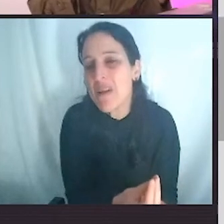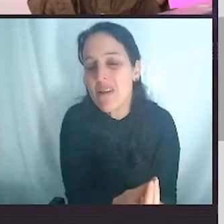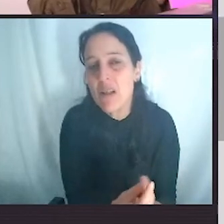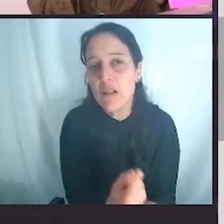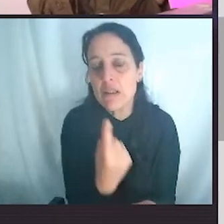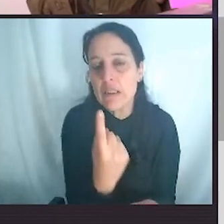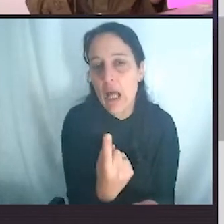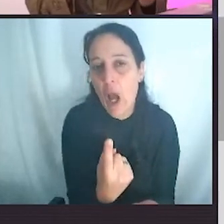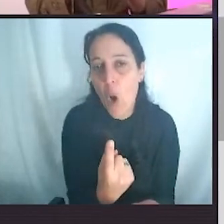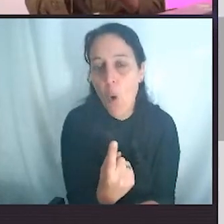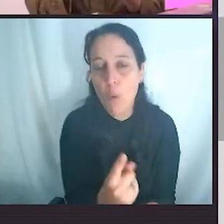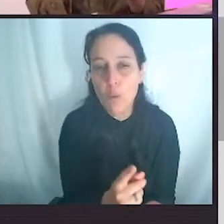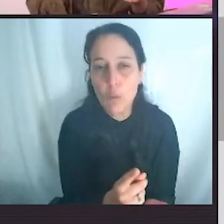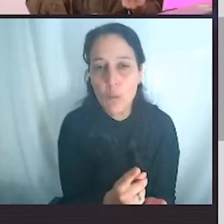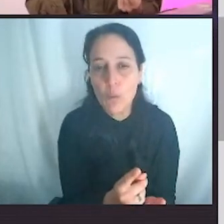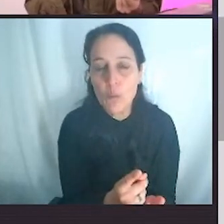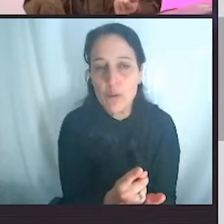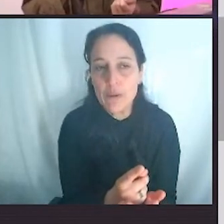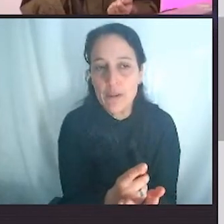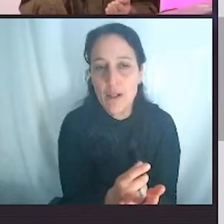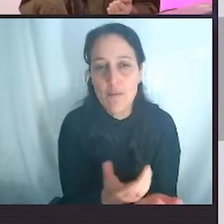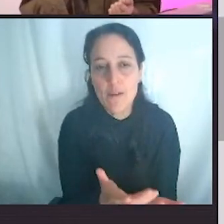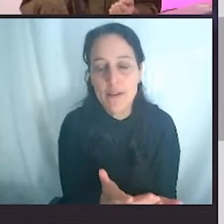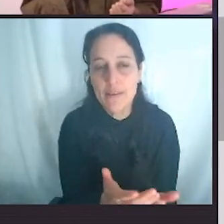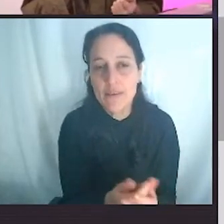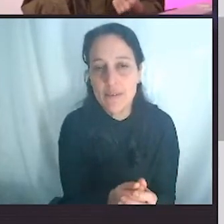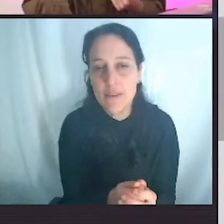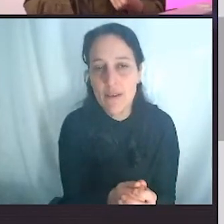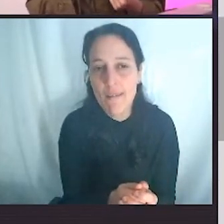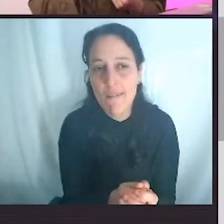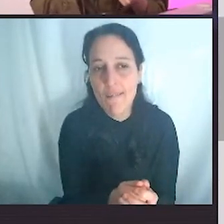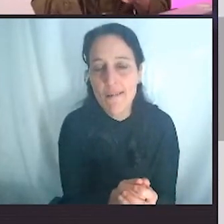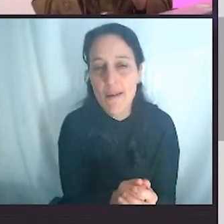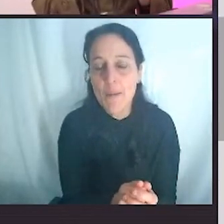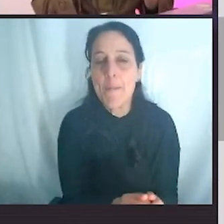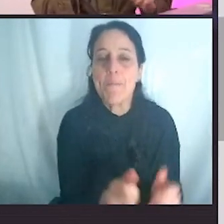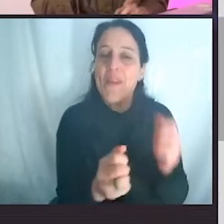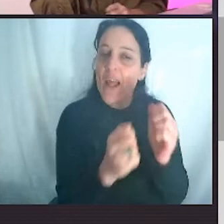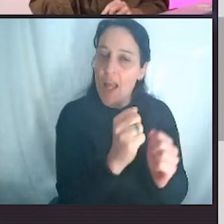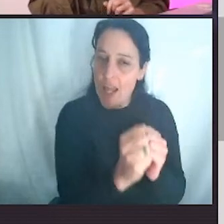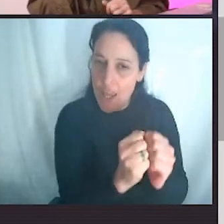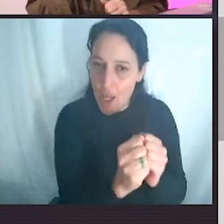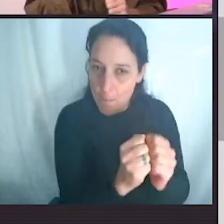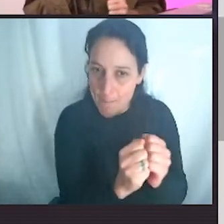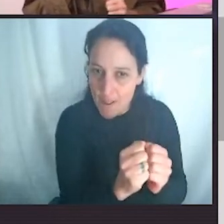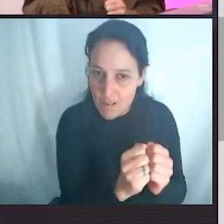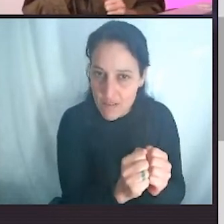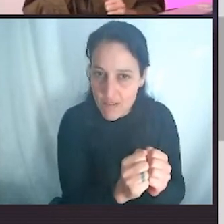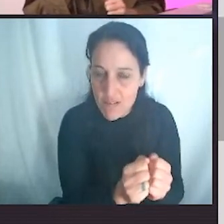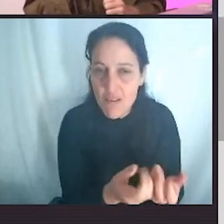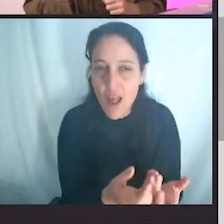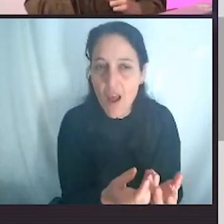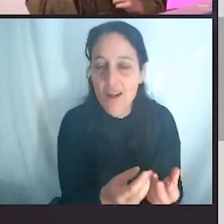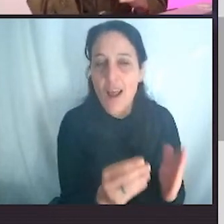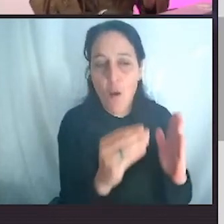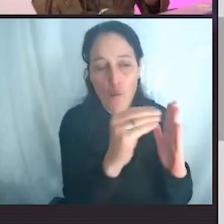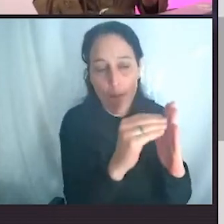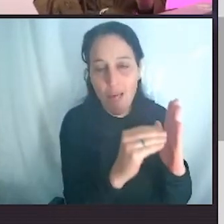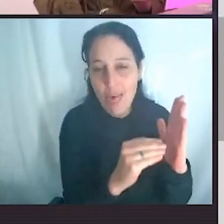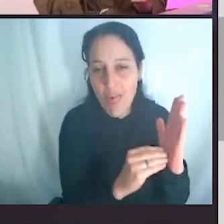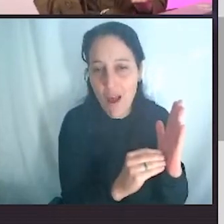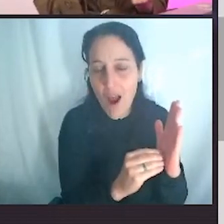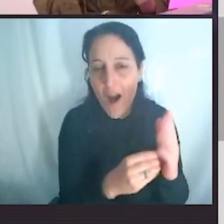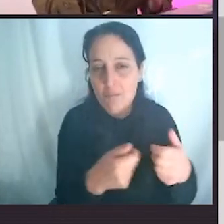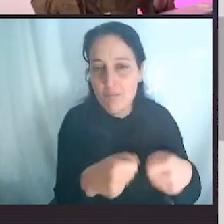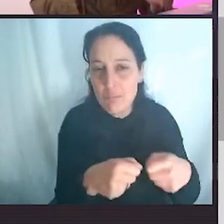demostrado que evitó plástico durante un año y toda la red de validación va a ser quien lo dé. Como les